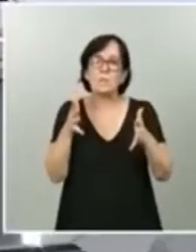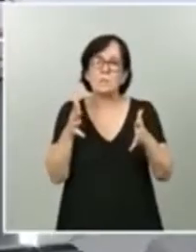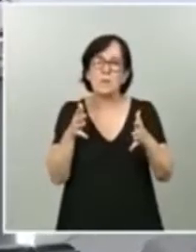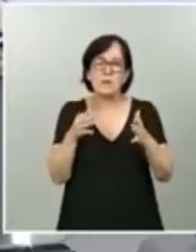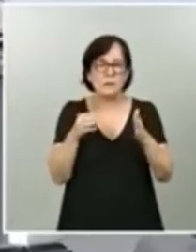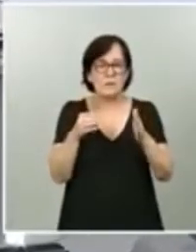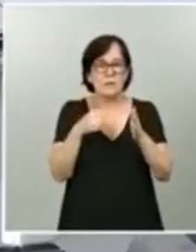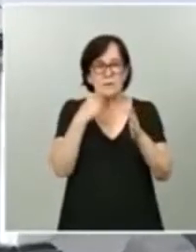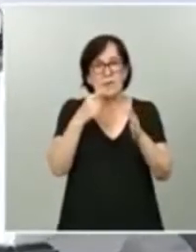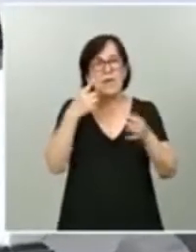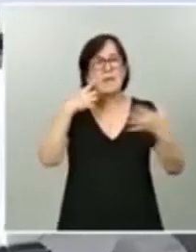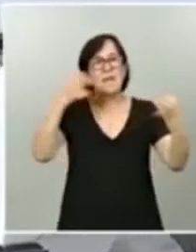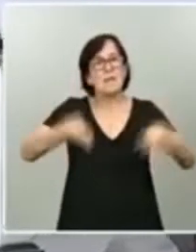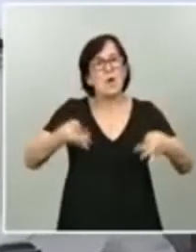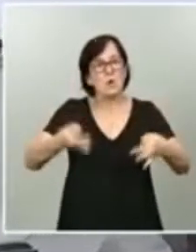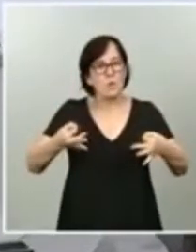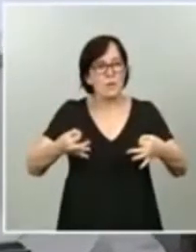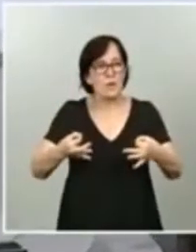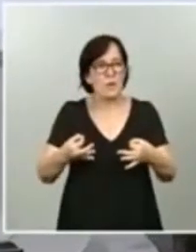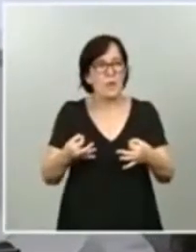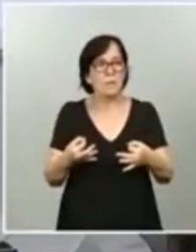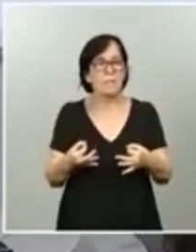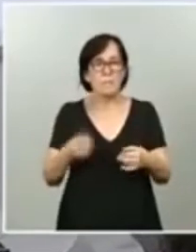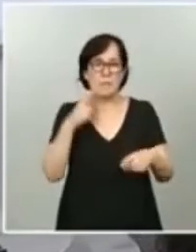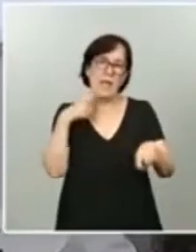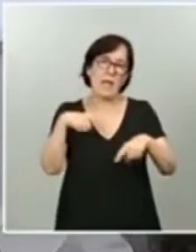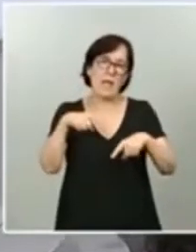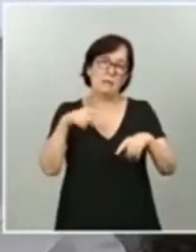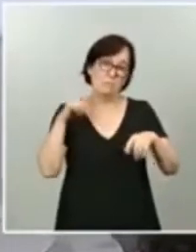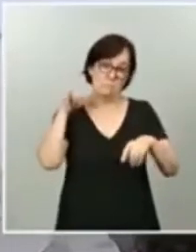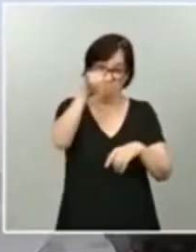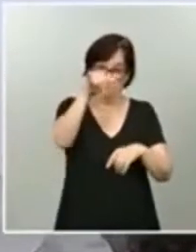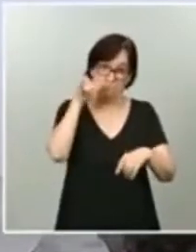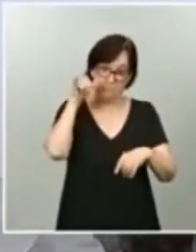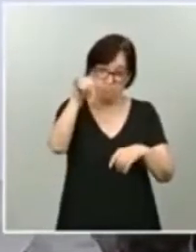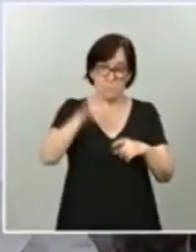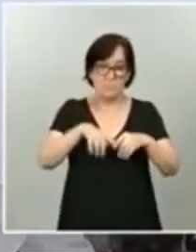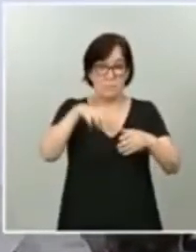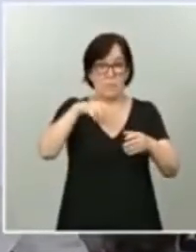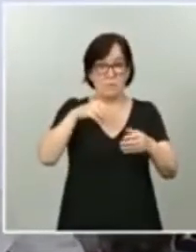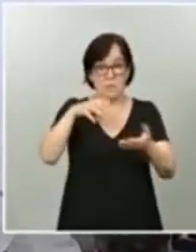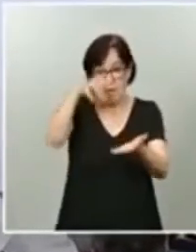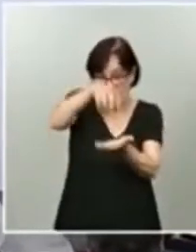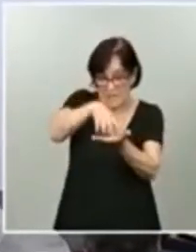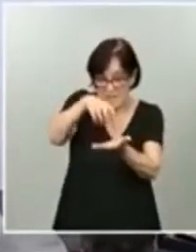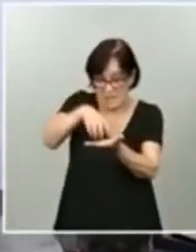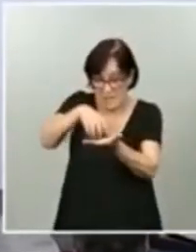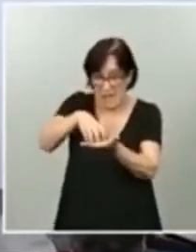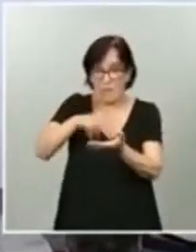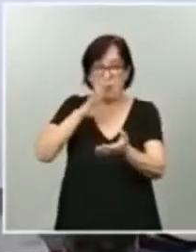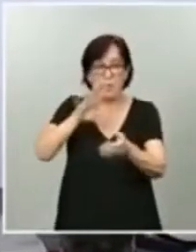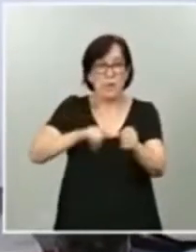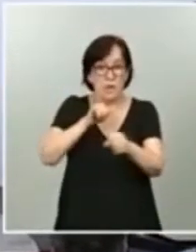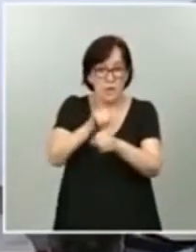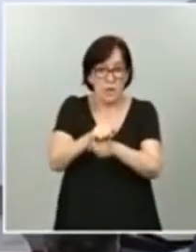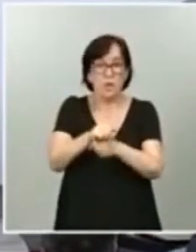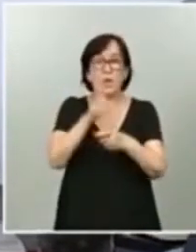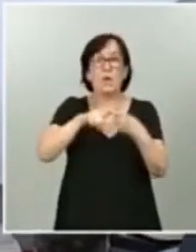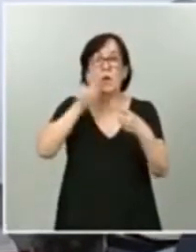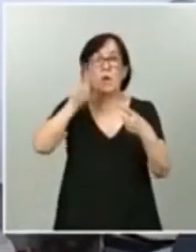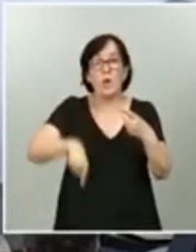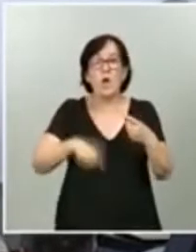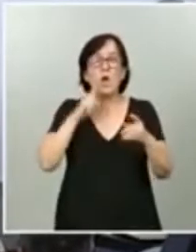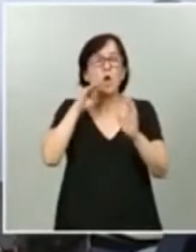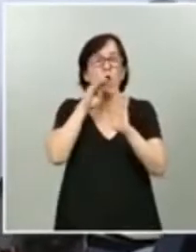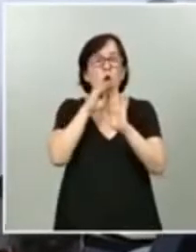de seguridad para el transporte aéreo, bien en instalaciones aeroportuarias, bien también sobre las condiciones de